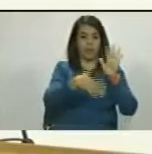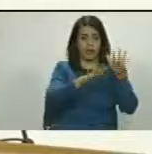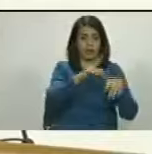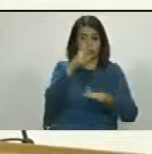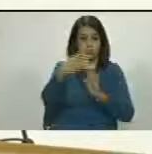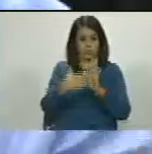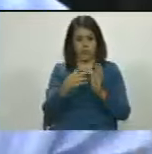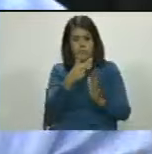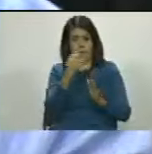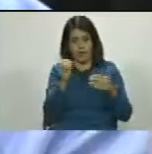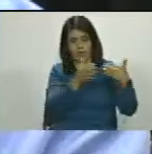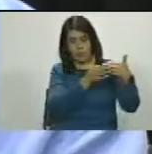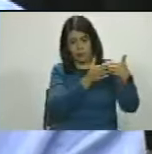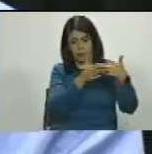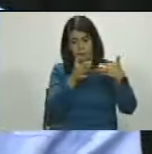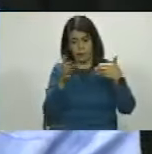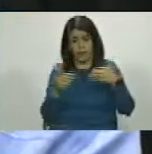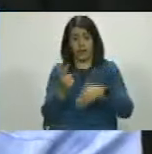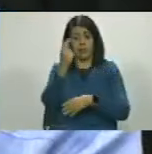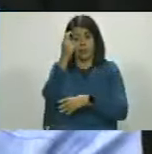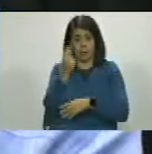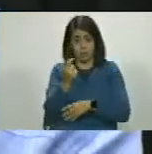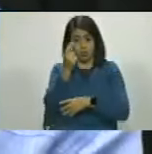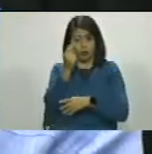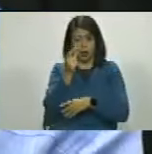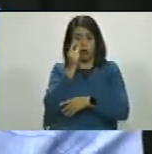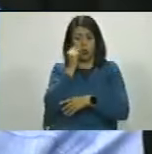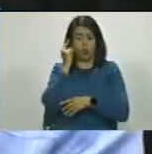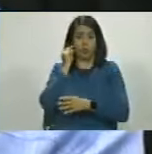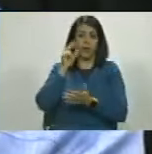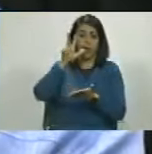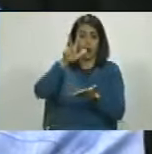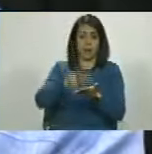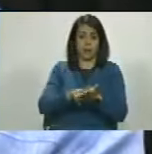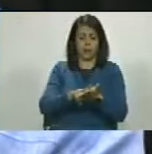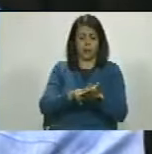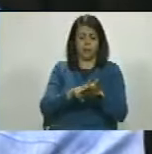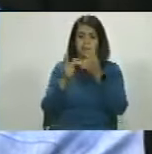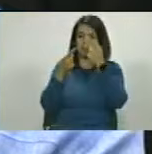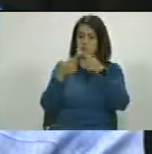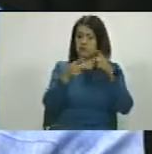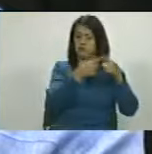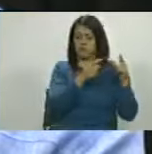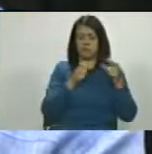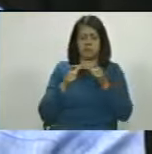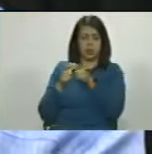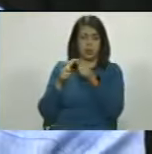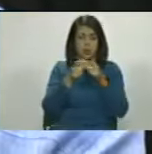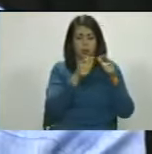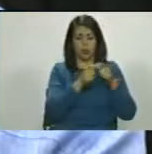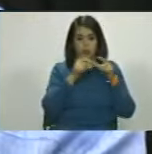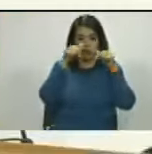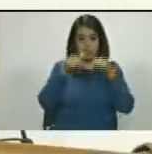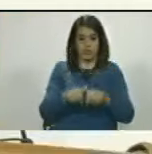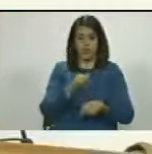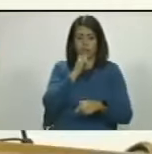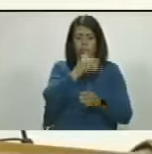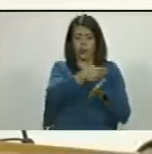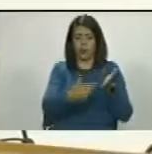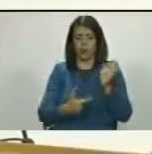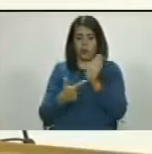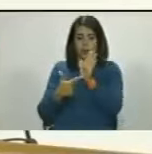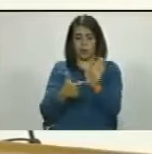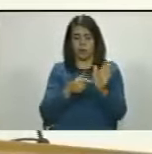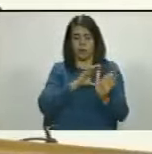2020 a los diputados y diputadas que aprobaron en distintas sesiones aquí tenemos el informe que